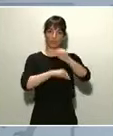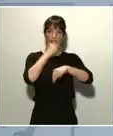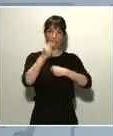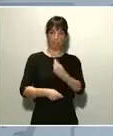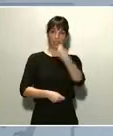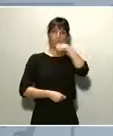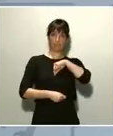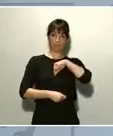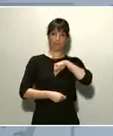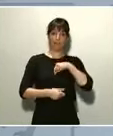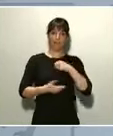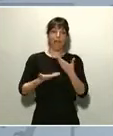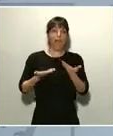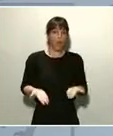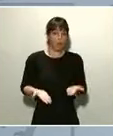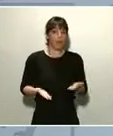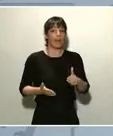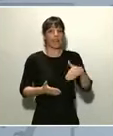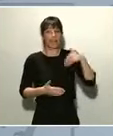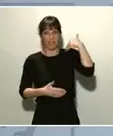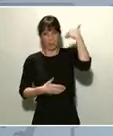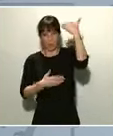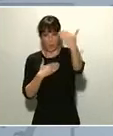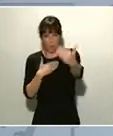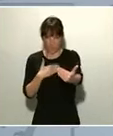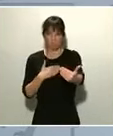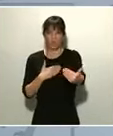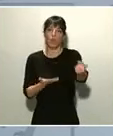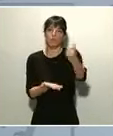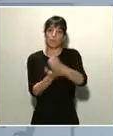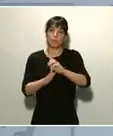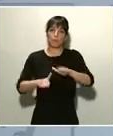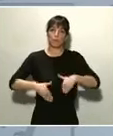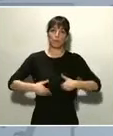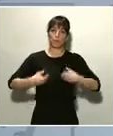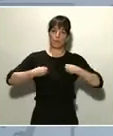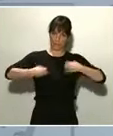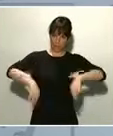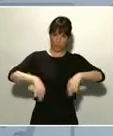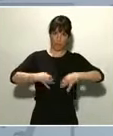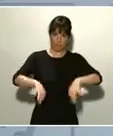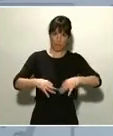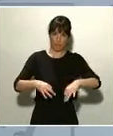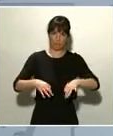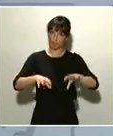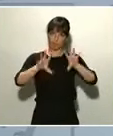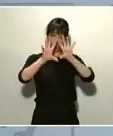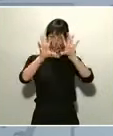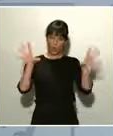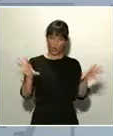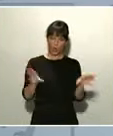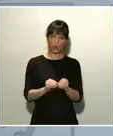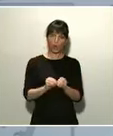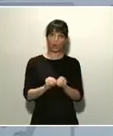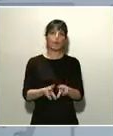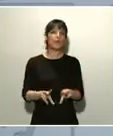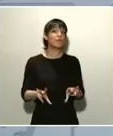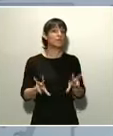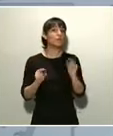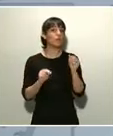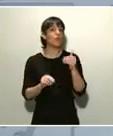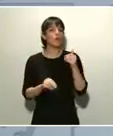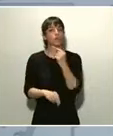pasen estas olas y volvamos a recuperar nuestra cotidianidad, todo esto acabará cuando encontremos la vacuna.